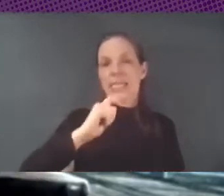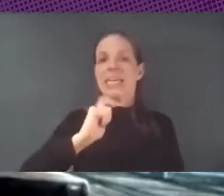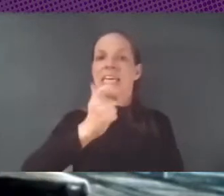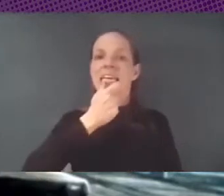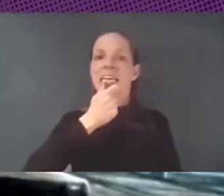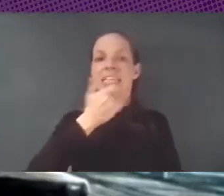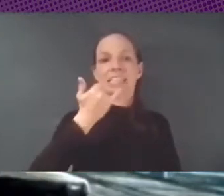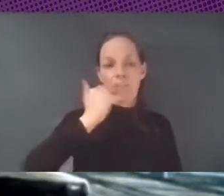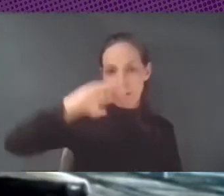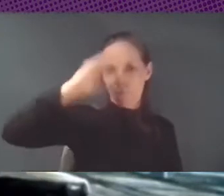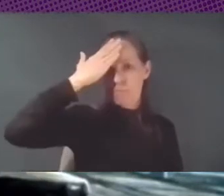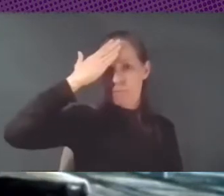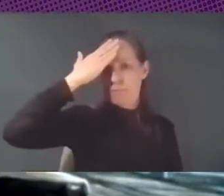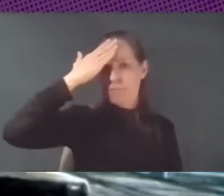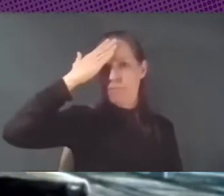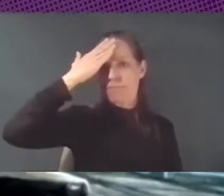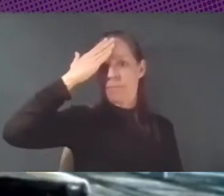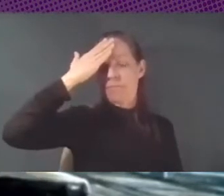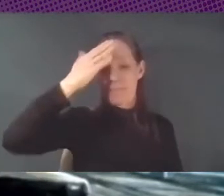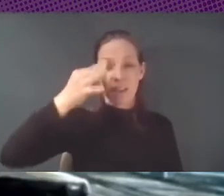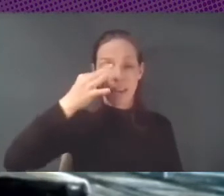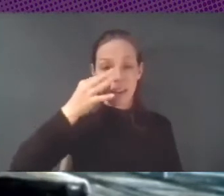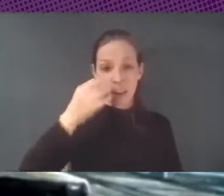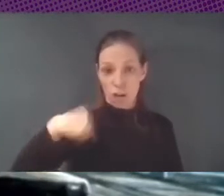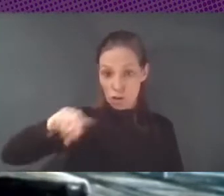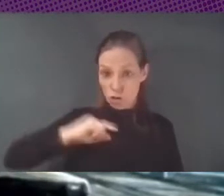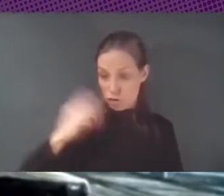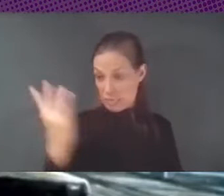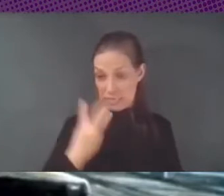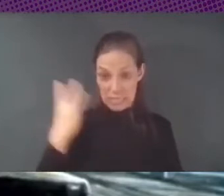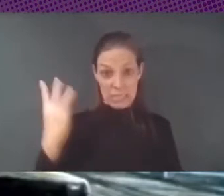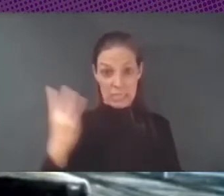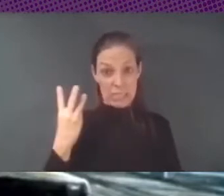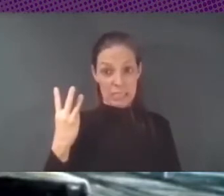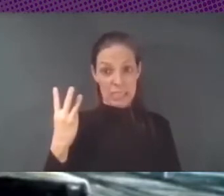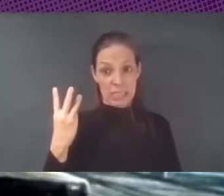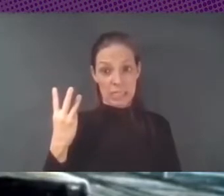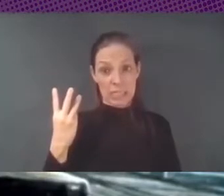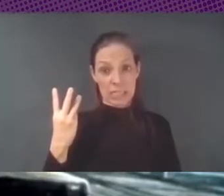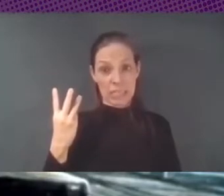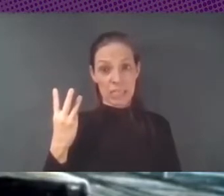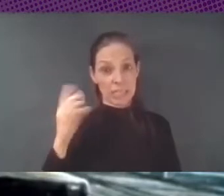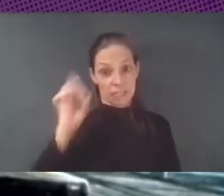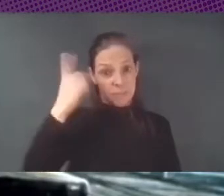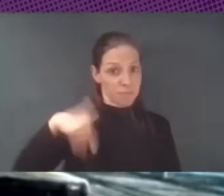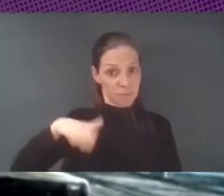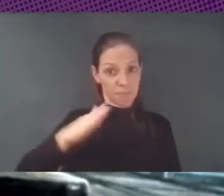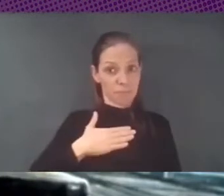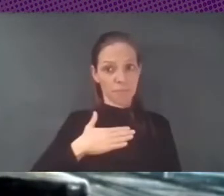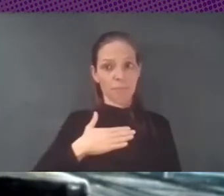sinceramente, trabajamos los tres que tenemos estas iniciativas, que hemos montado la iniciativa, trabajamos todos en